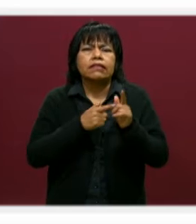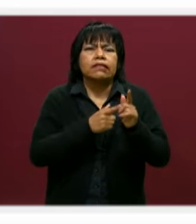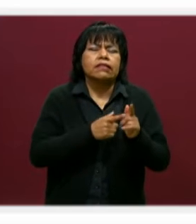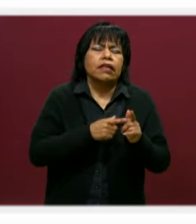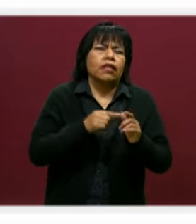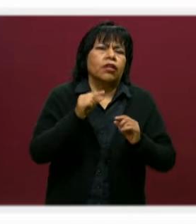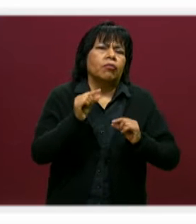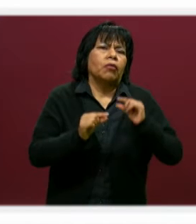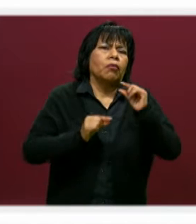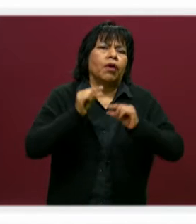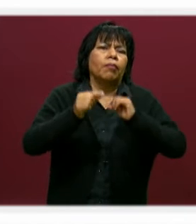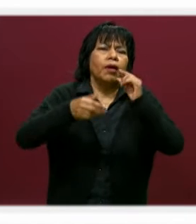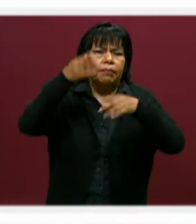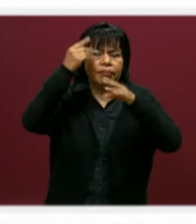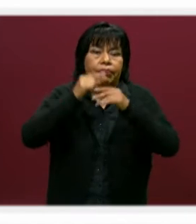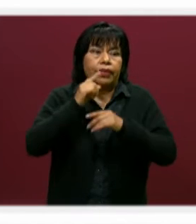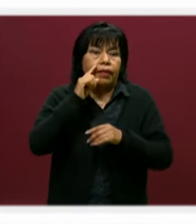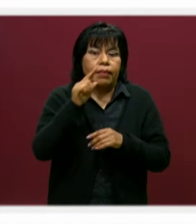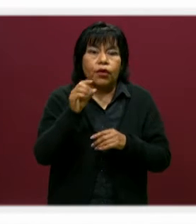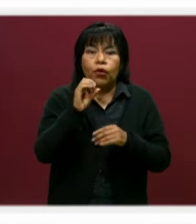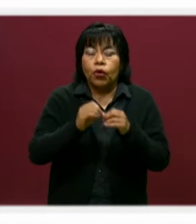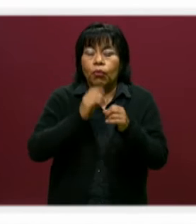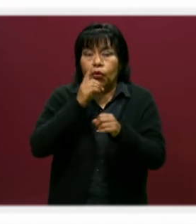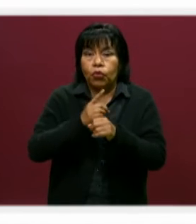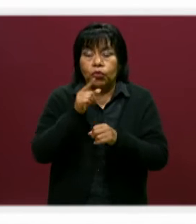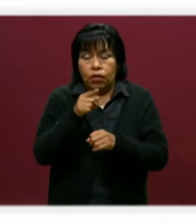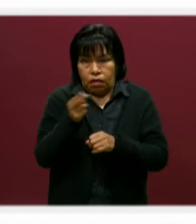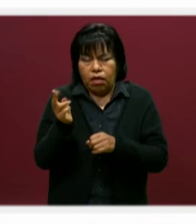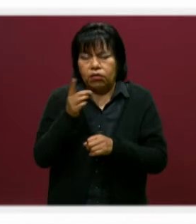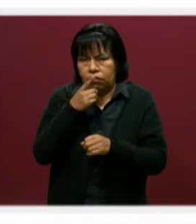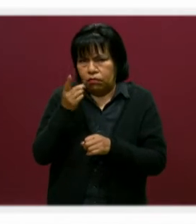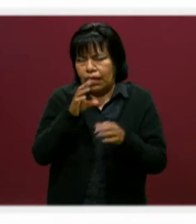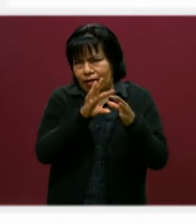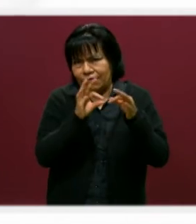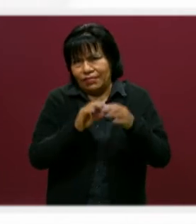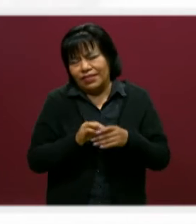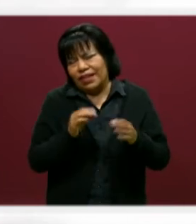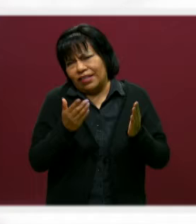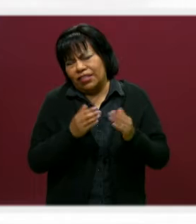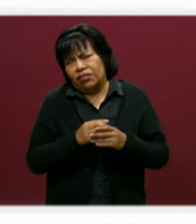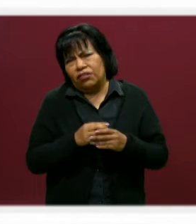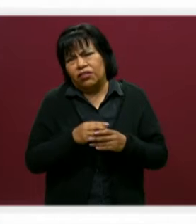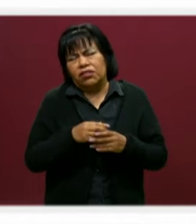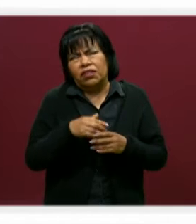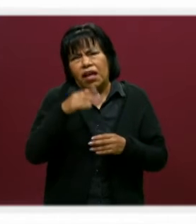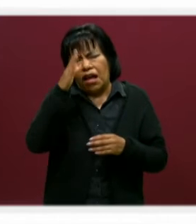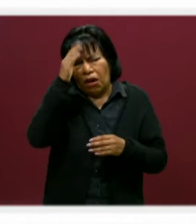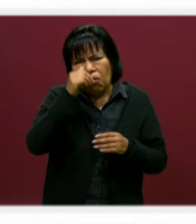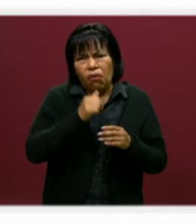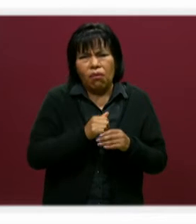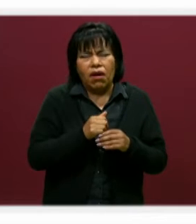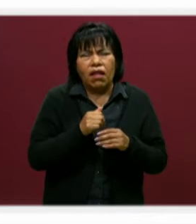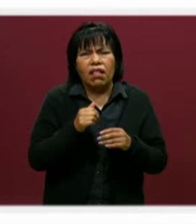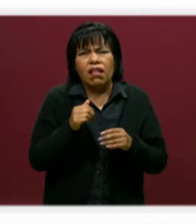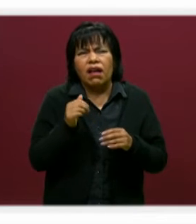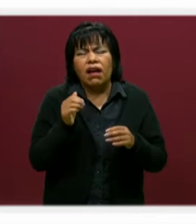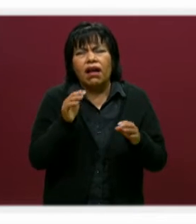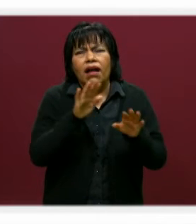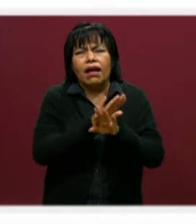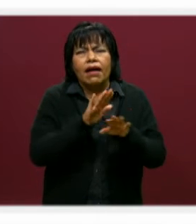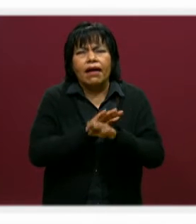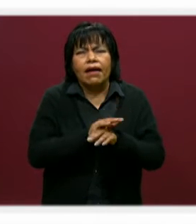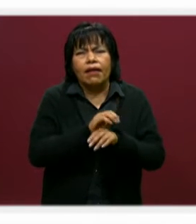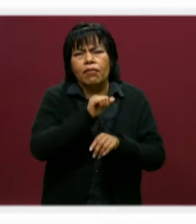evolucionando. Justamente estamos viendo estas oportunidades a las que tú te refieres, que son convenios, que son movilidades, que son